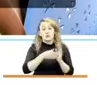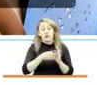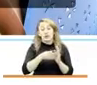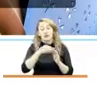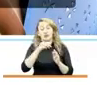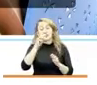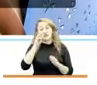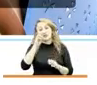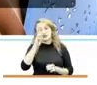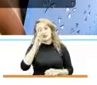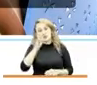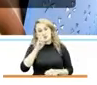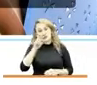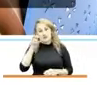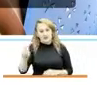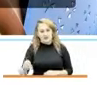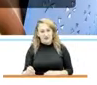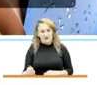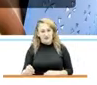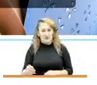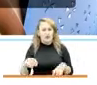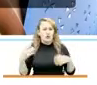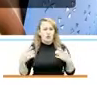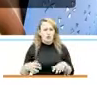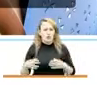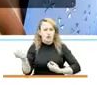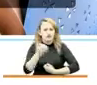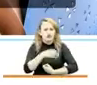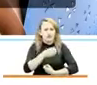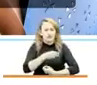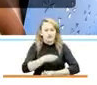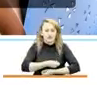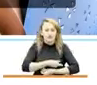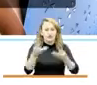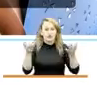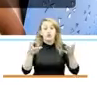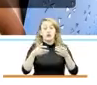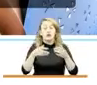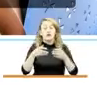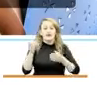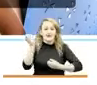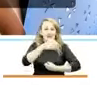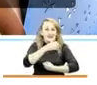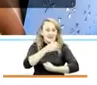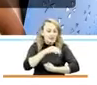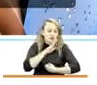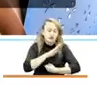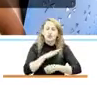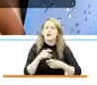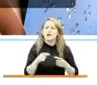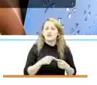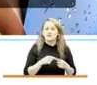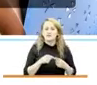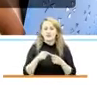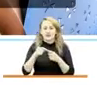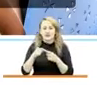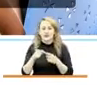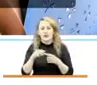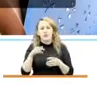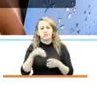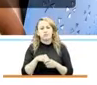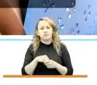Y se entregaron en este ejercicio unas canastas especiales con un sachet, con un